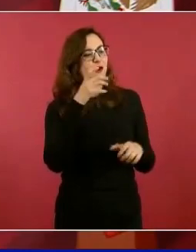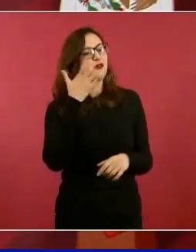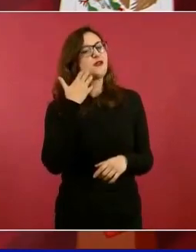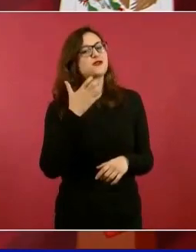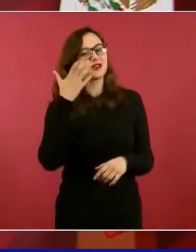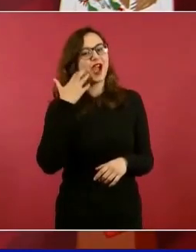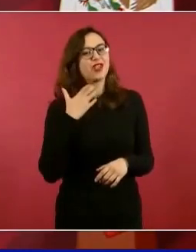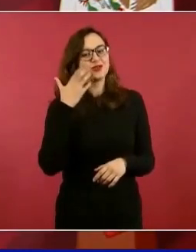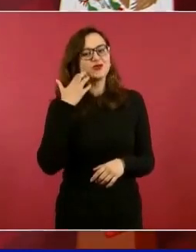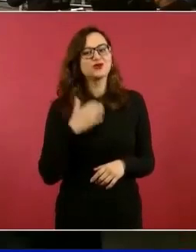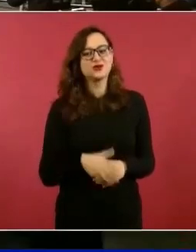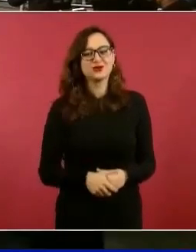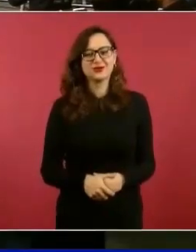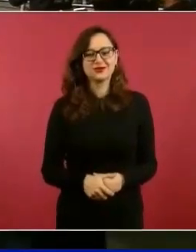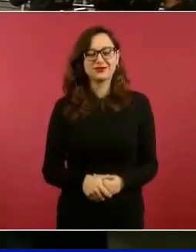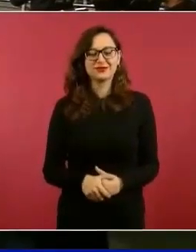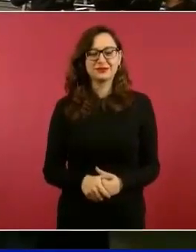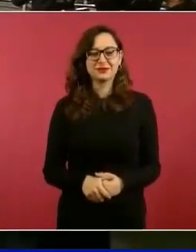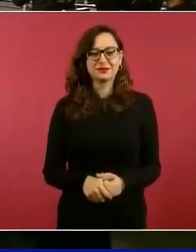A ver, pum, pum.